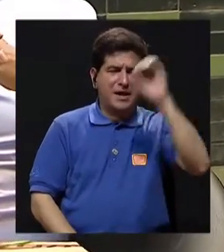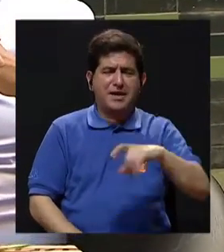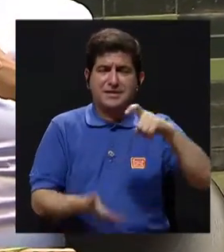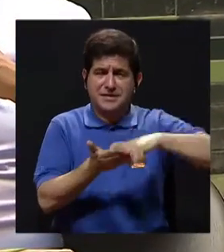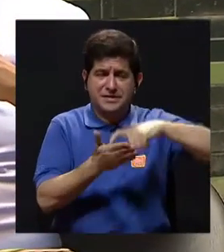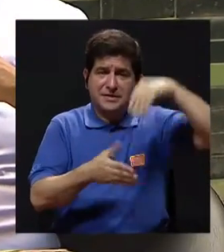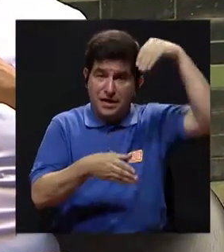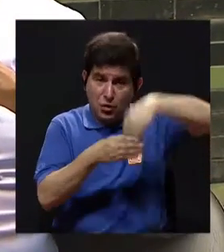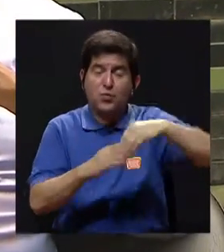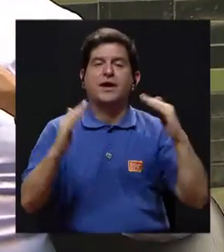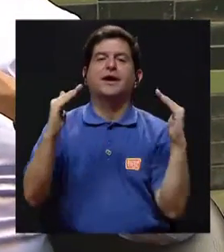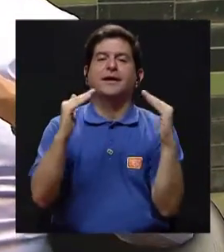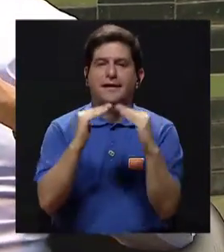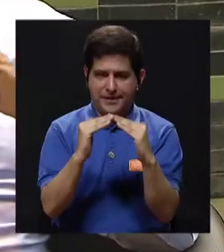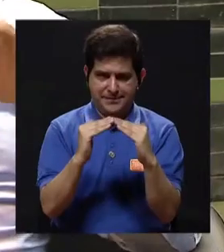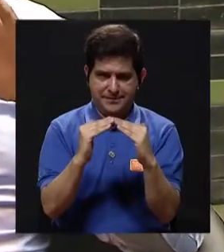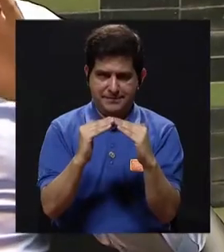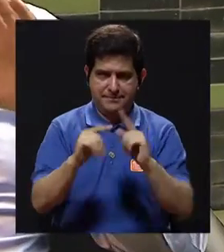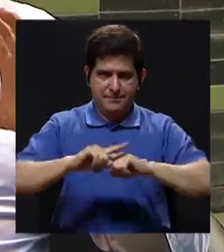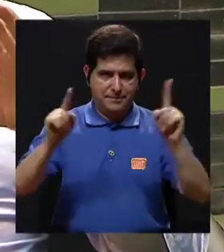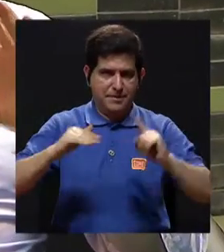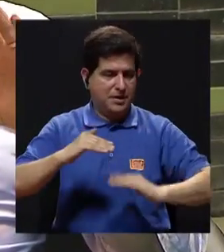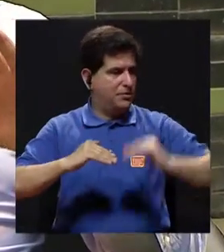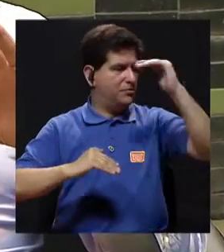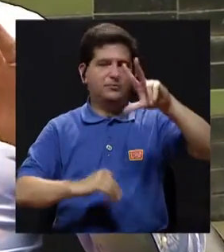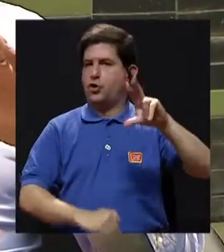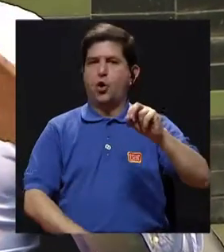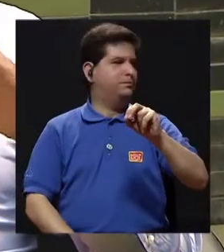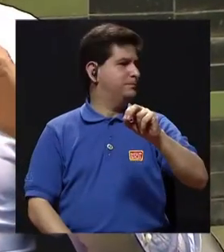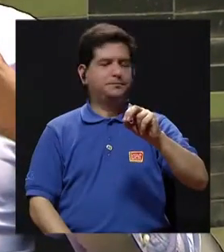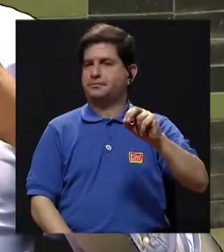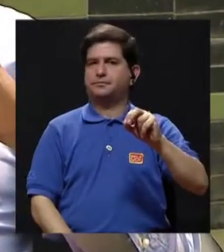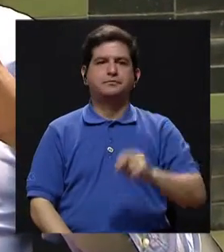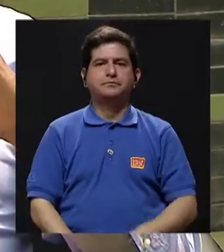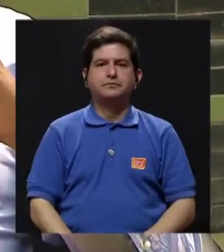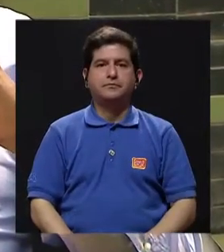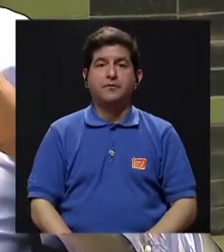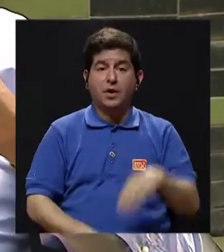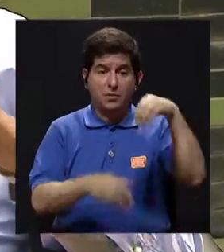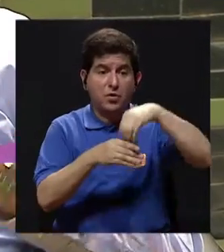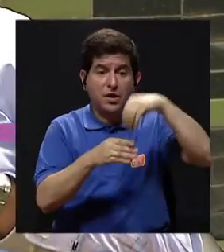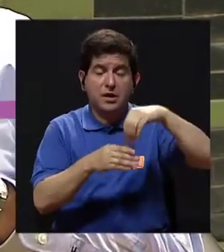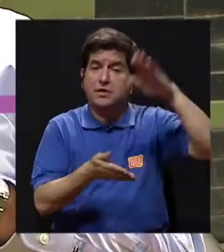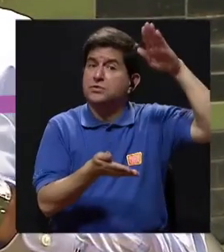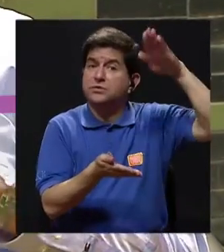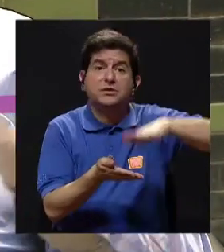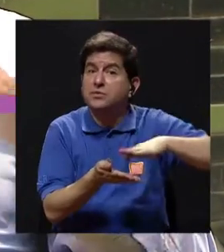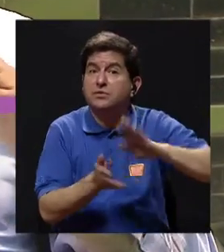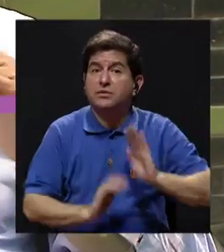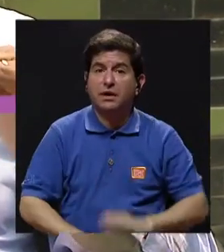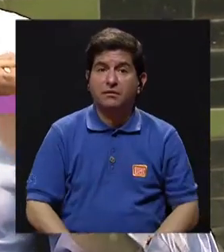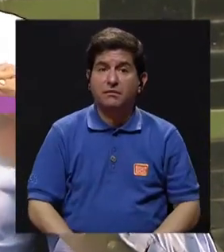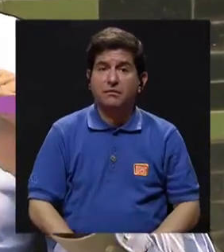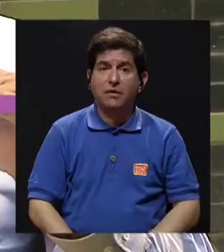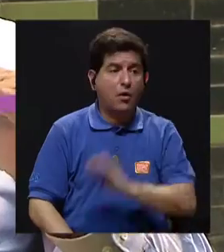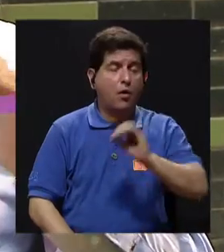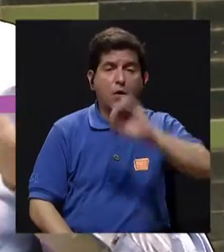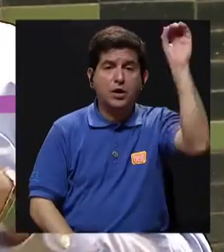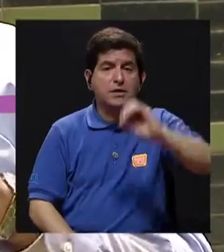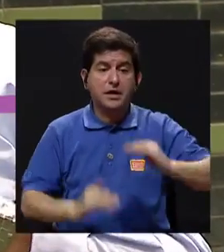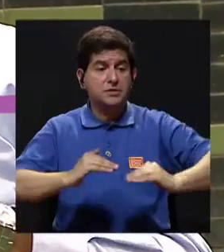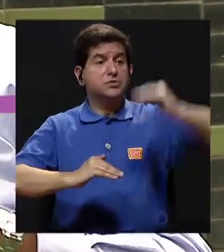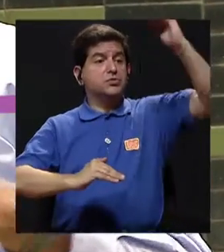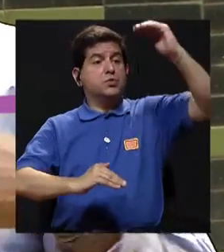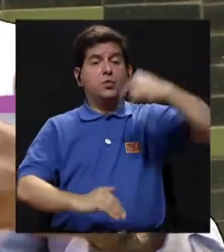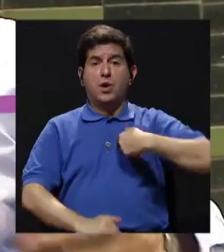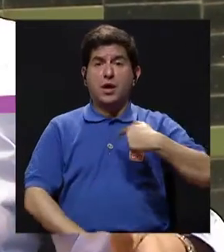si la deuda incluye la casa. Pero no más allá, ¿por qué? Porque en cualquier momento los ingresos pueden bajar, en cualquier momento los intereses